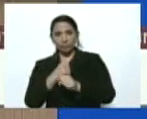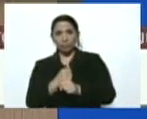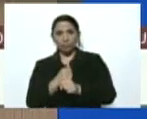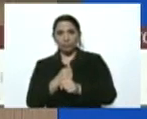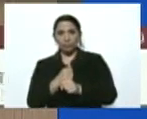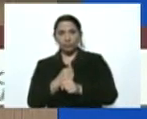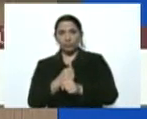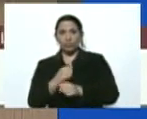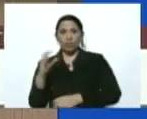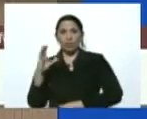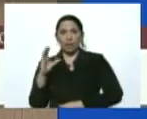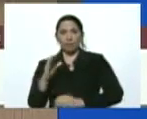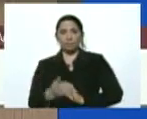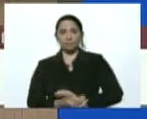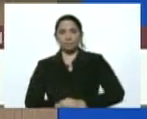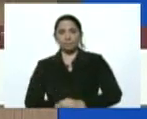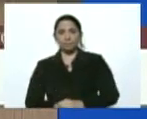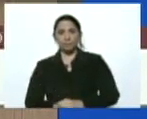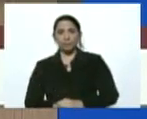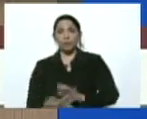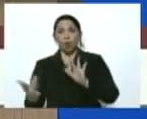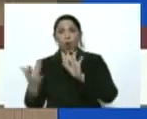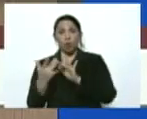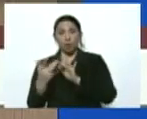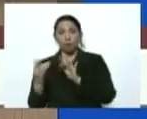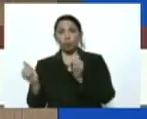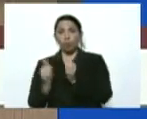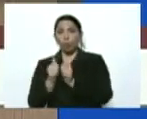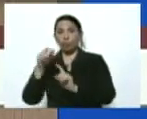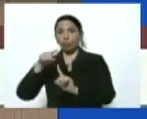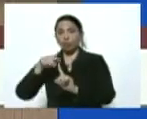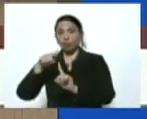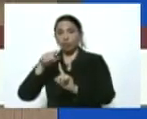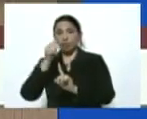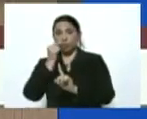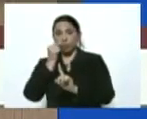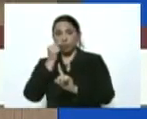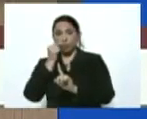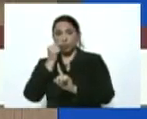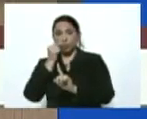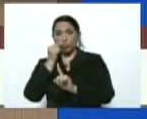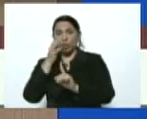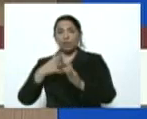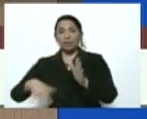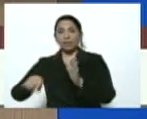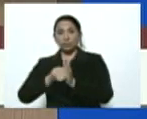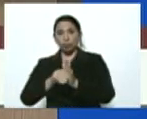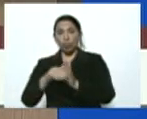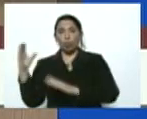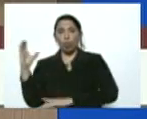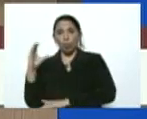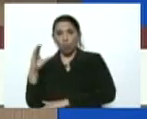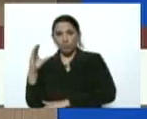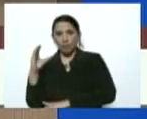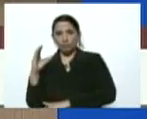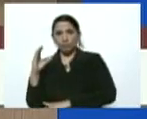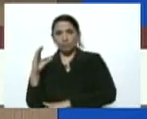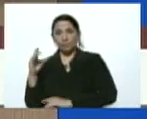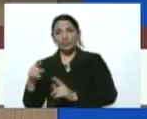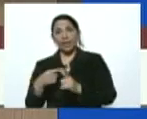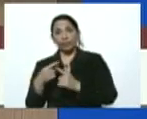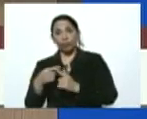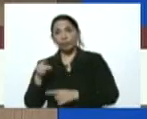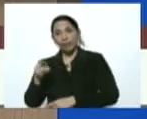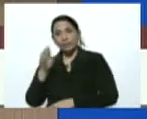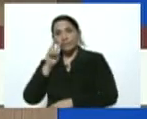distrito capital tuvo contacto con un tío que regresó de Colombia. Entonces, allí